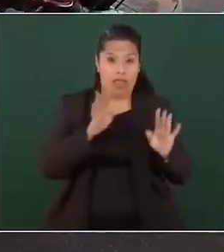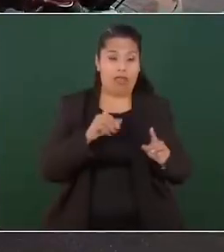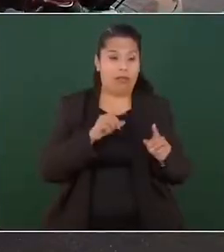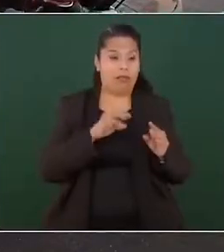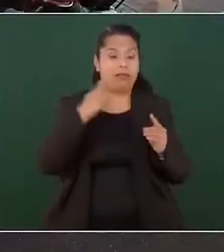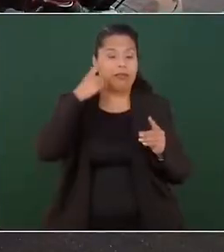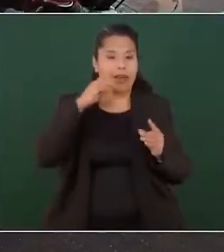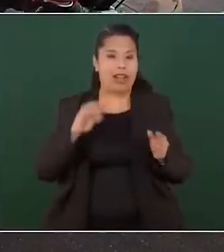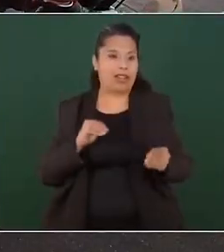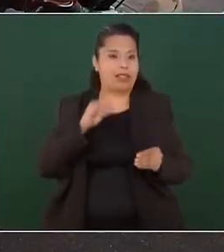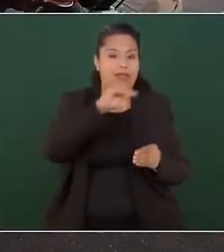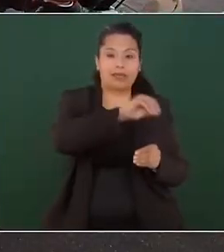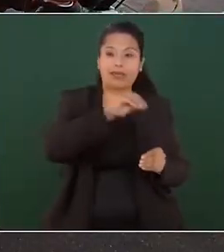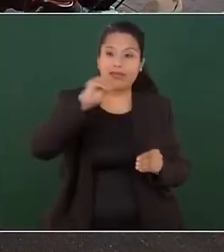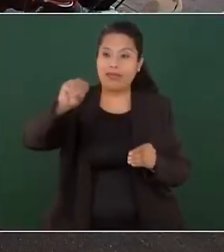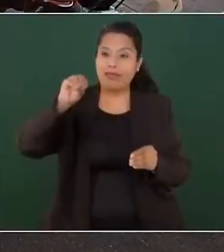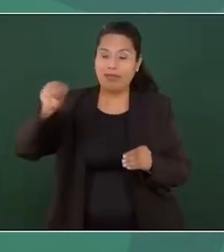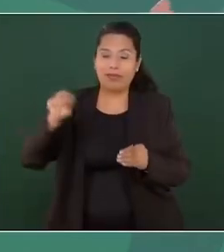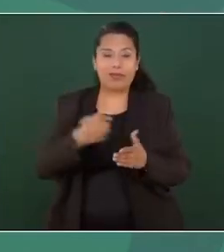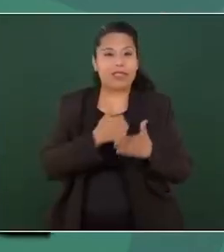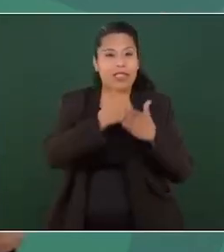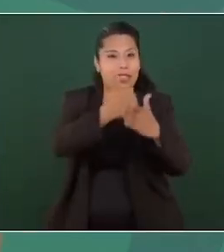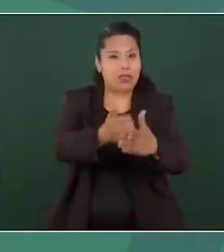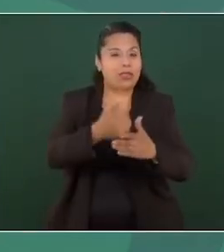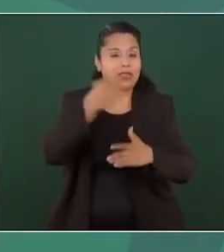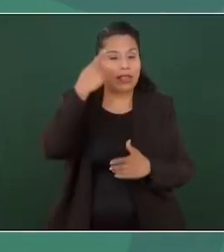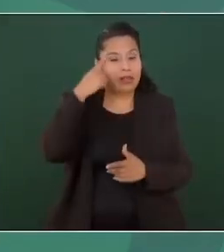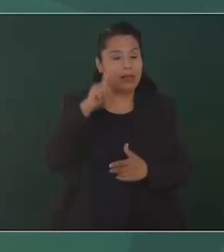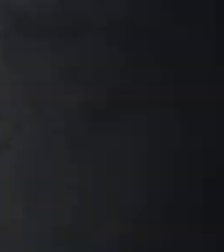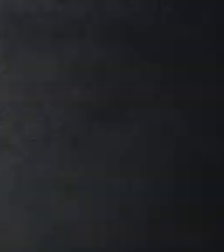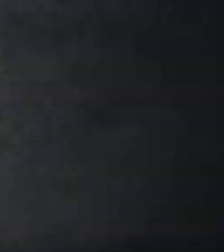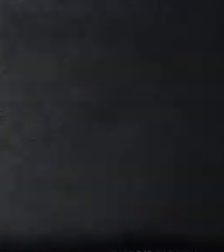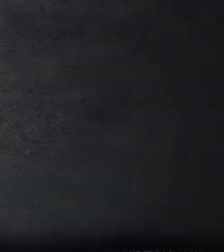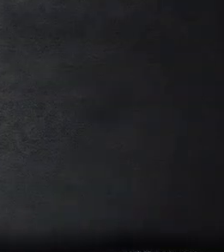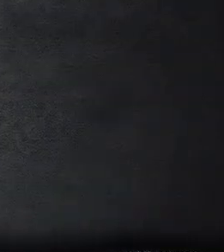para garantizar la seguridad pública.